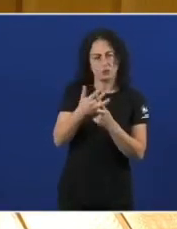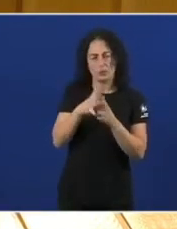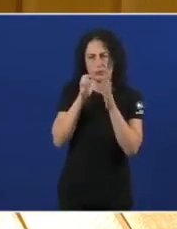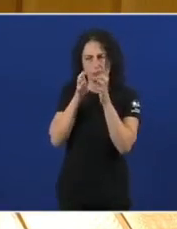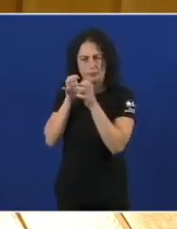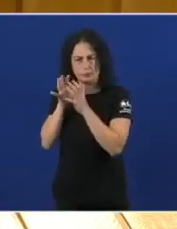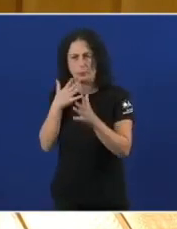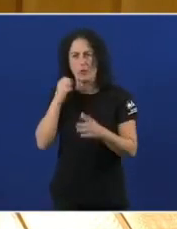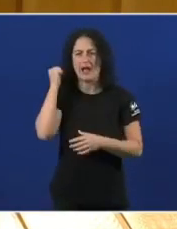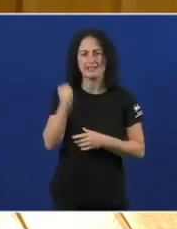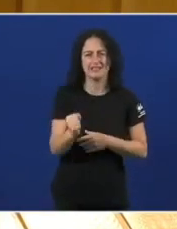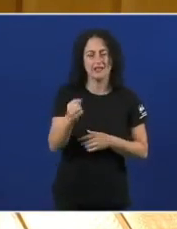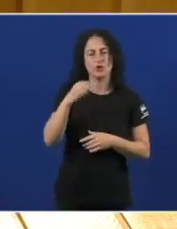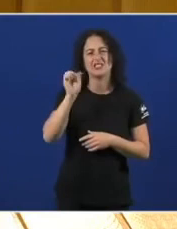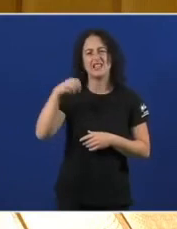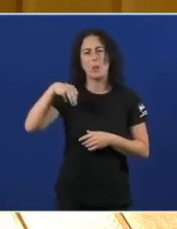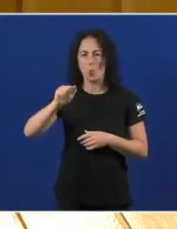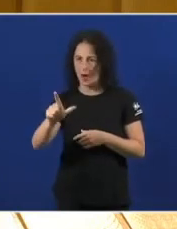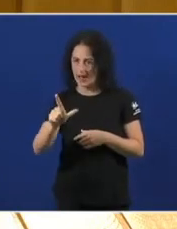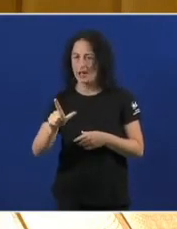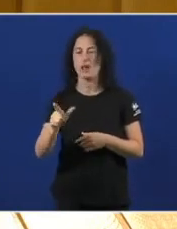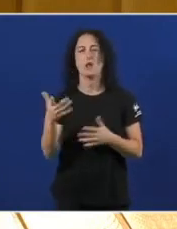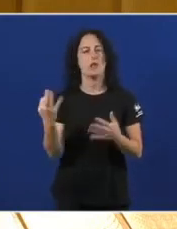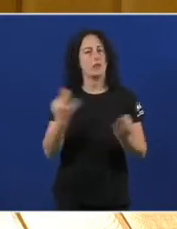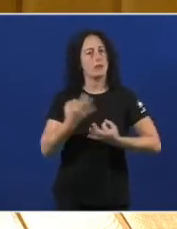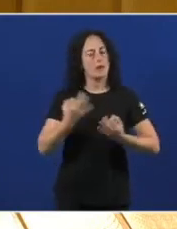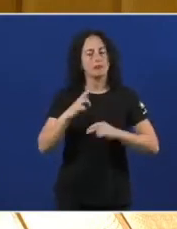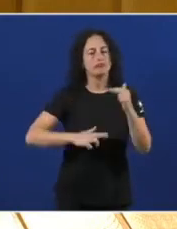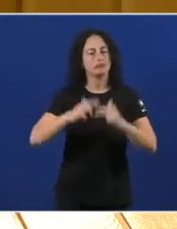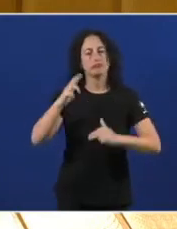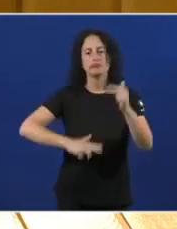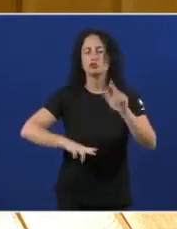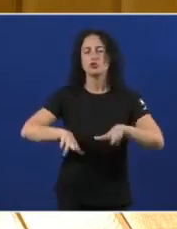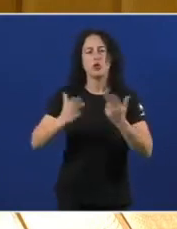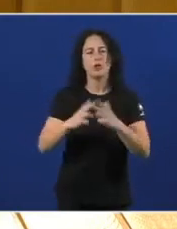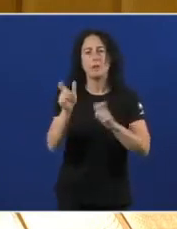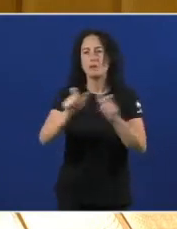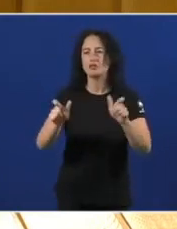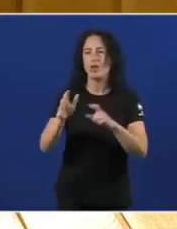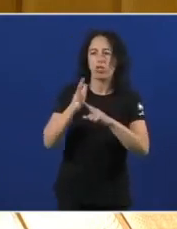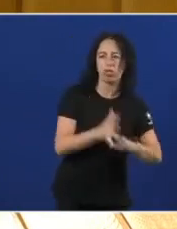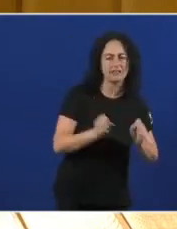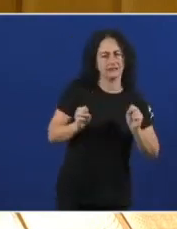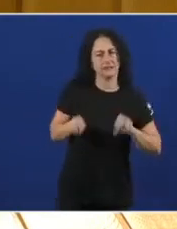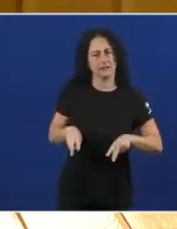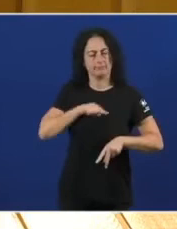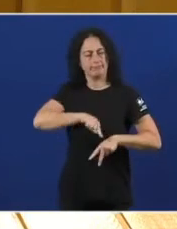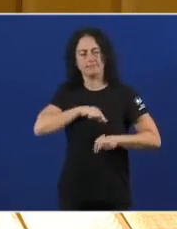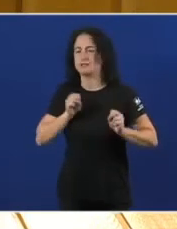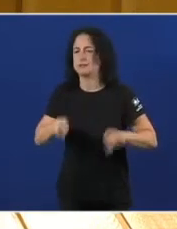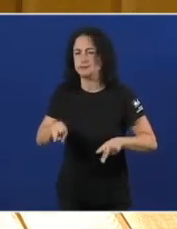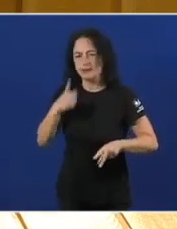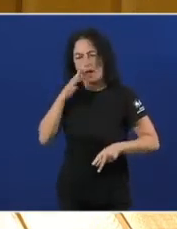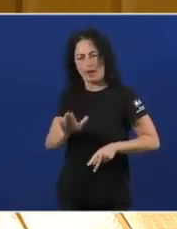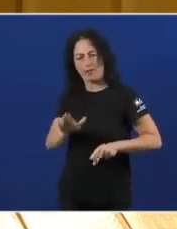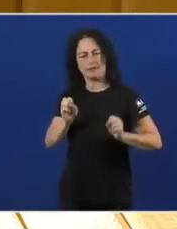asasinato De Samuel Temos Temos que construir Unha sociedade Na que ninguén Se sinta Discriminada Ni ameazada Polas súas